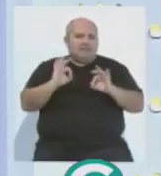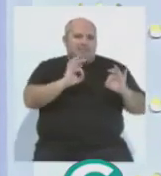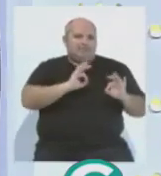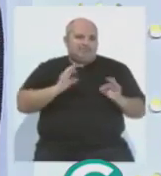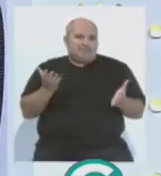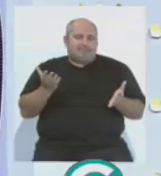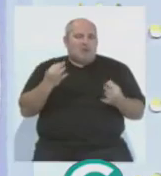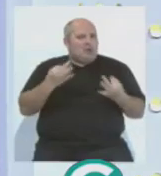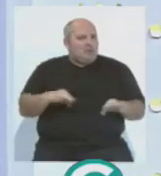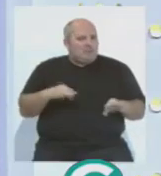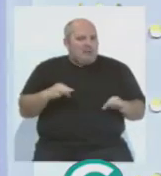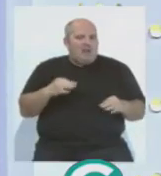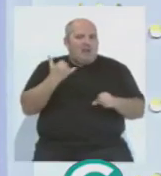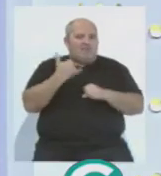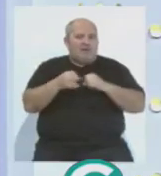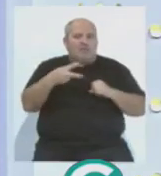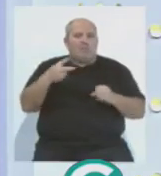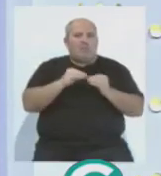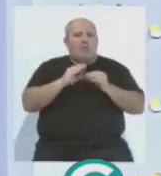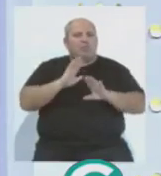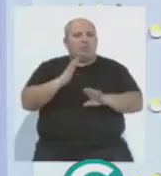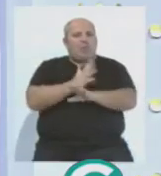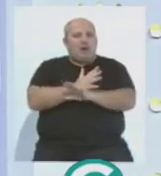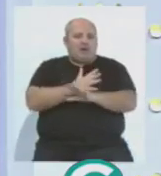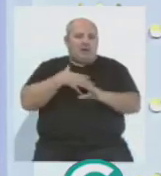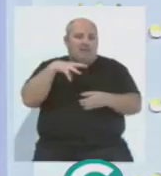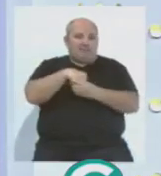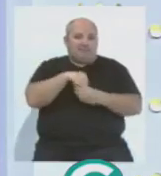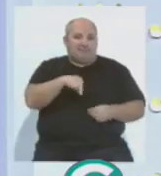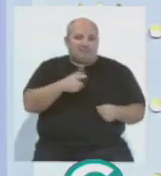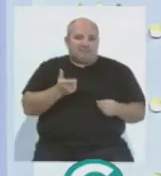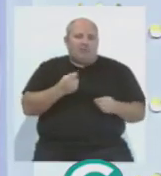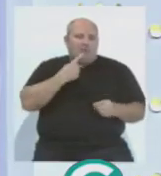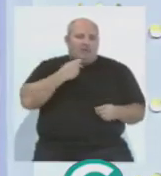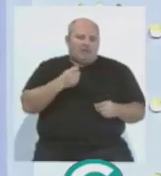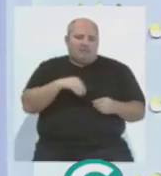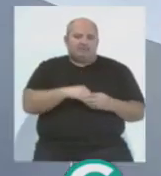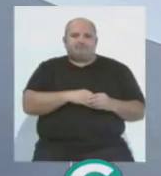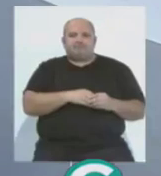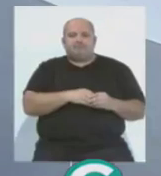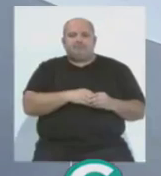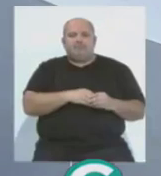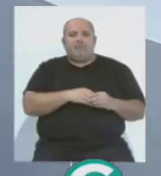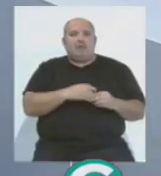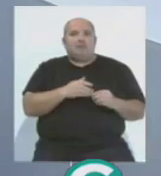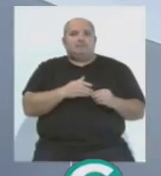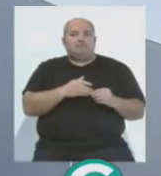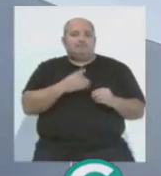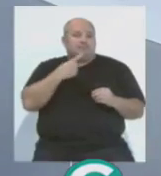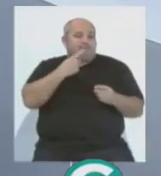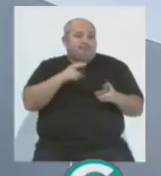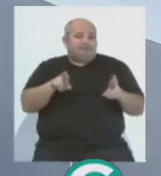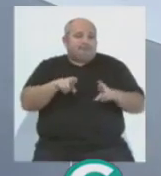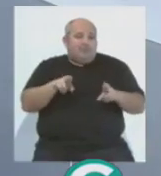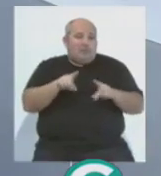complicado que es normal, ¿no? Porque al final él tiene su modo de jugar y tienen que entrar ahí, pero es complicado, por supuesto. Claro, porque lo volvemos a